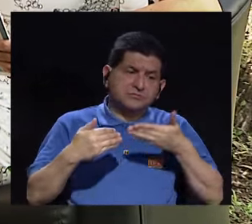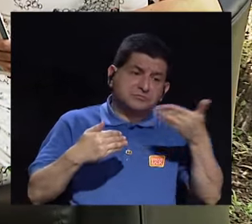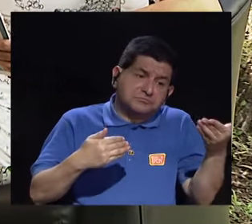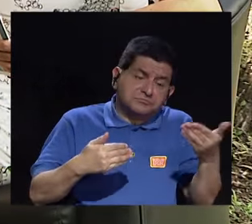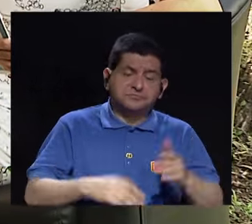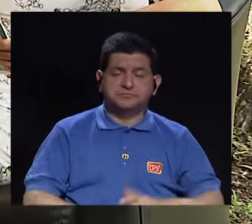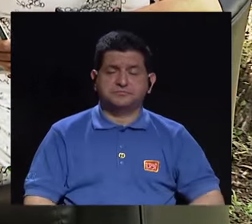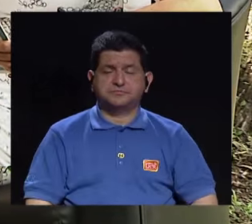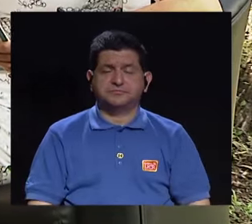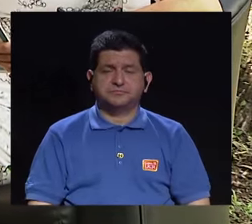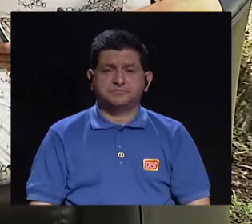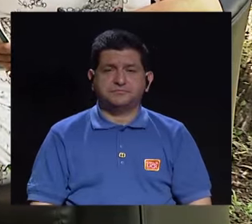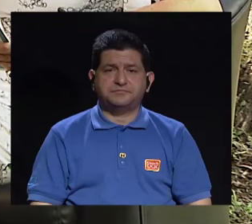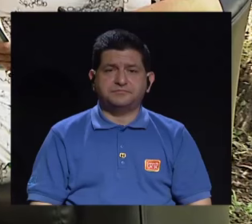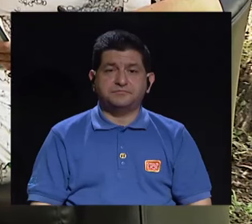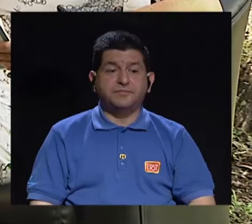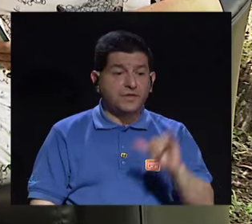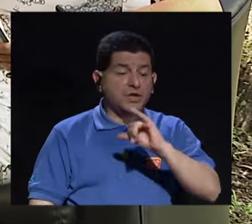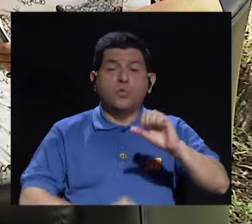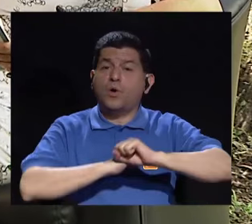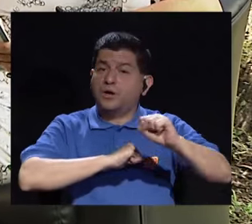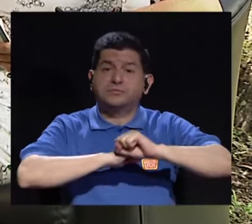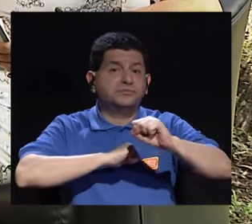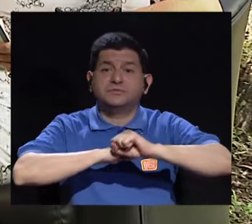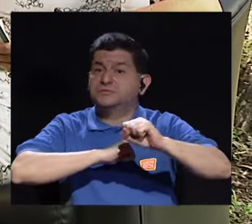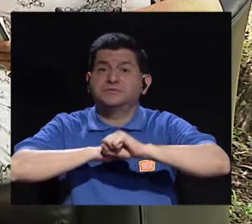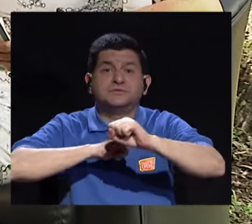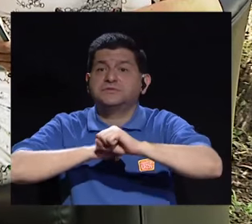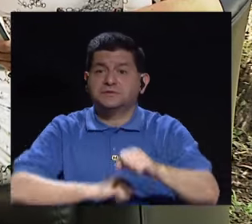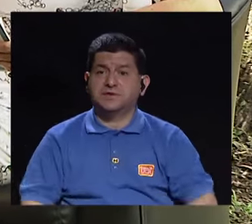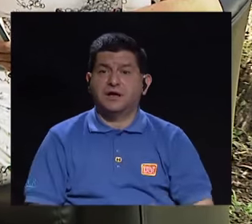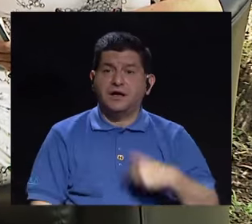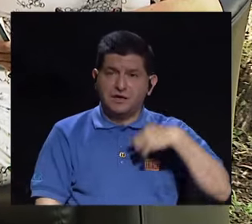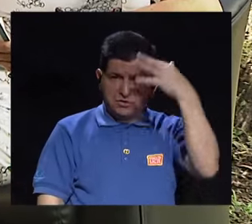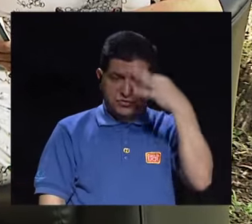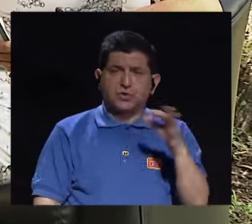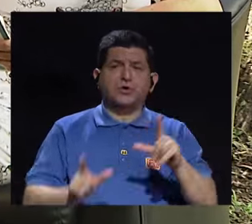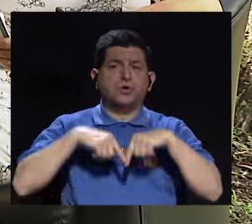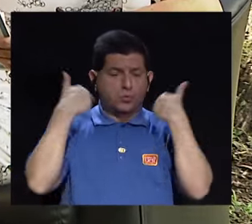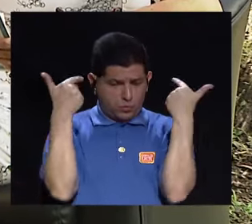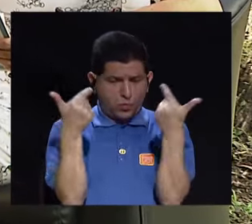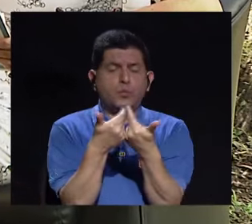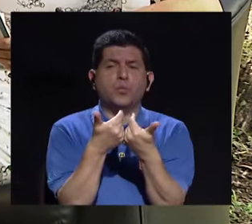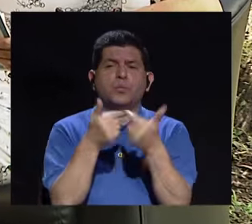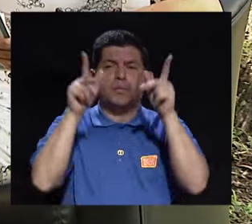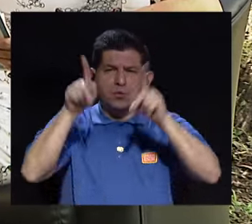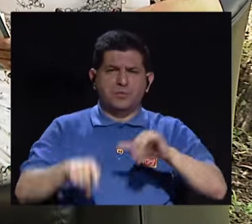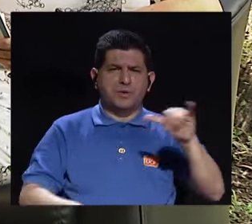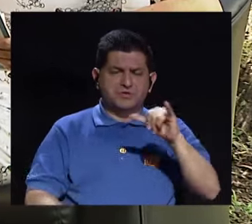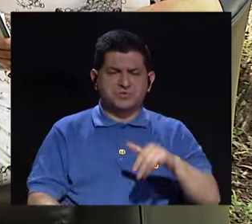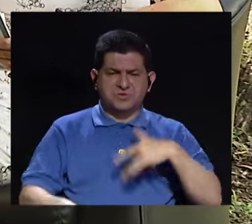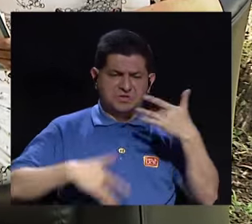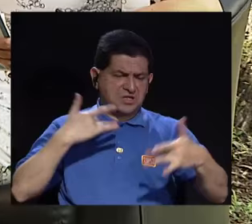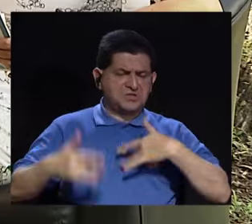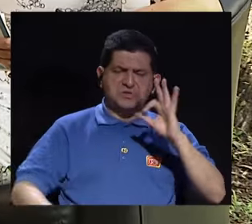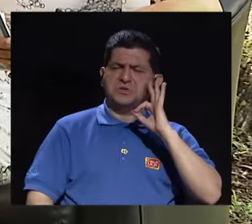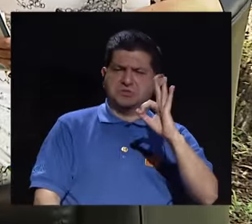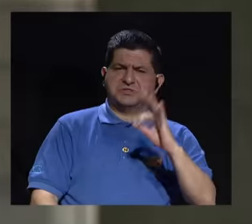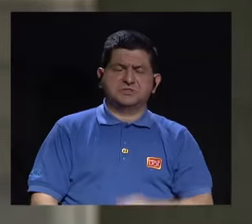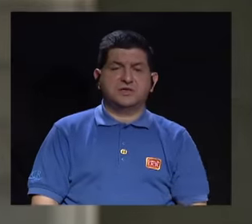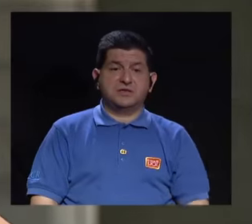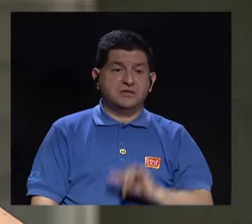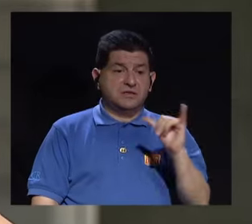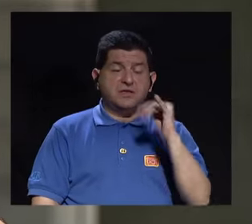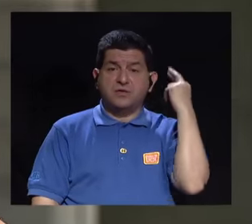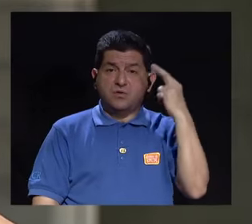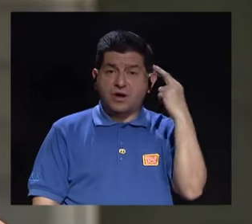bueno, factores publicitarios, en fin, bueno, creo que es como un conjunto, ¿no? La persona también a veces no se siente bien.